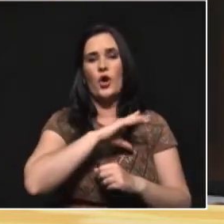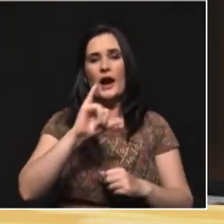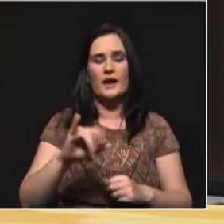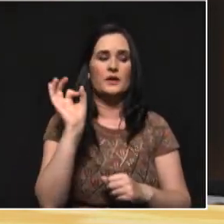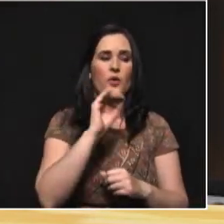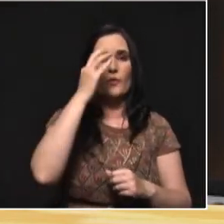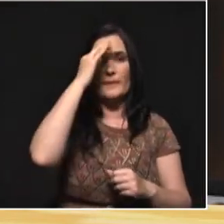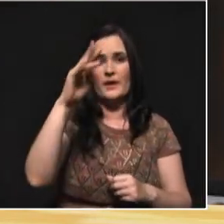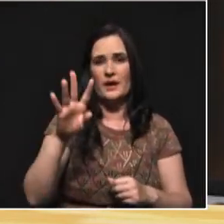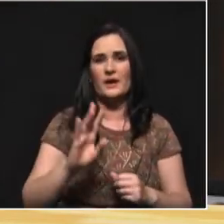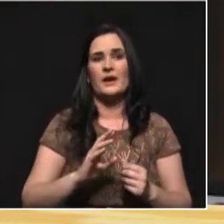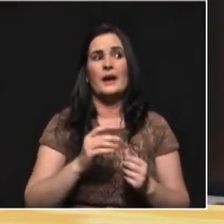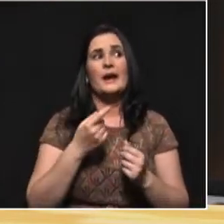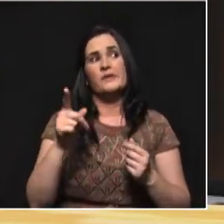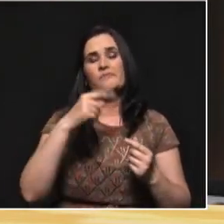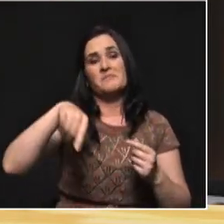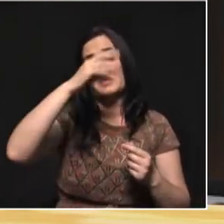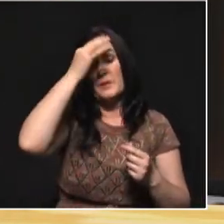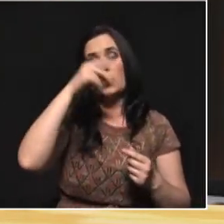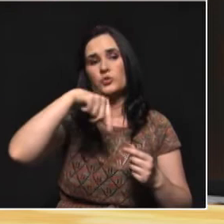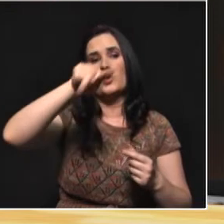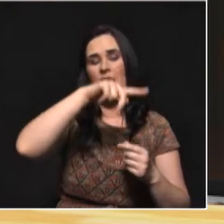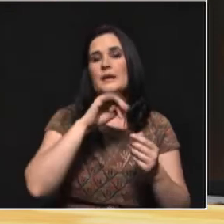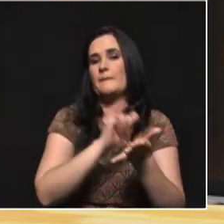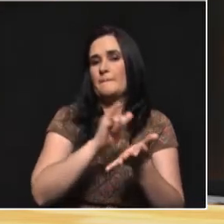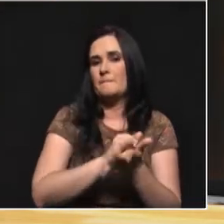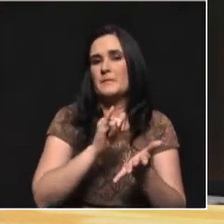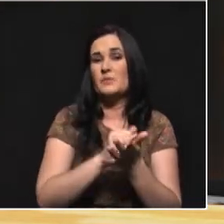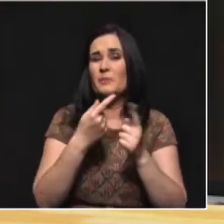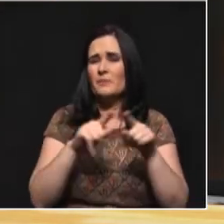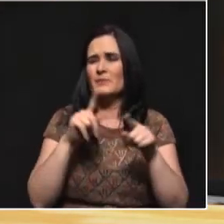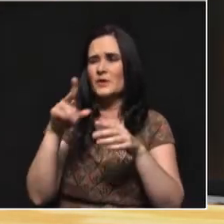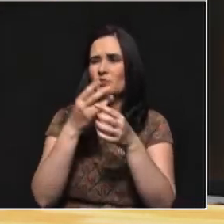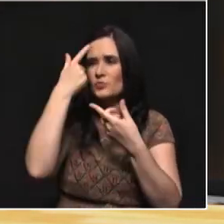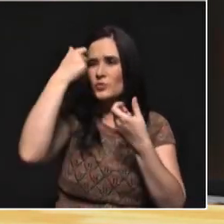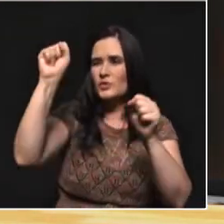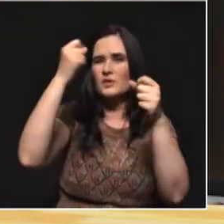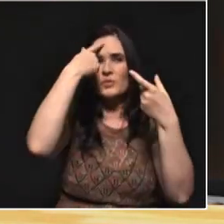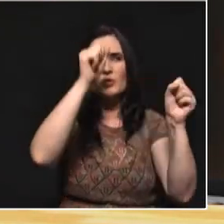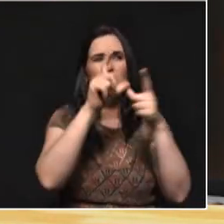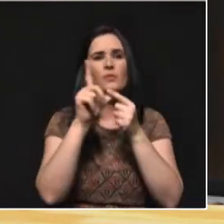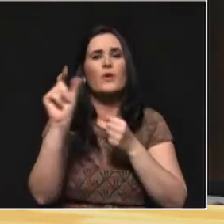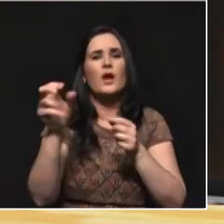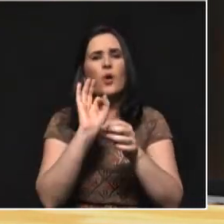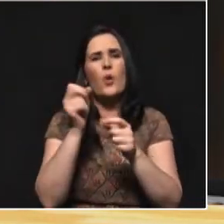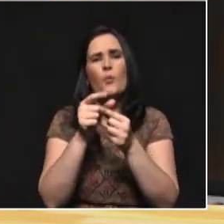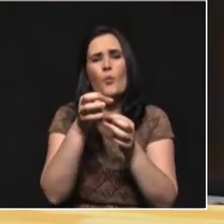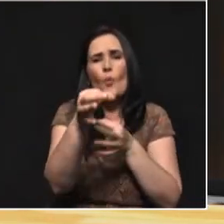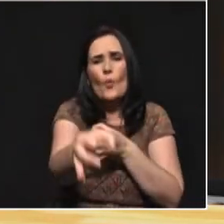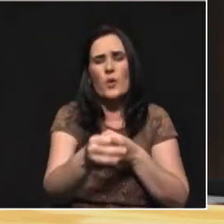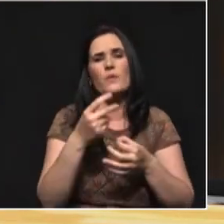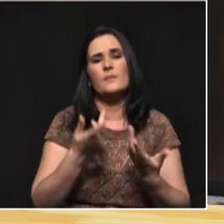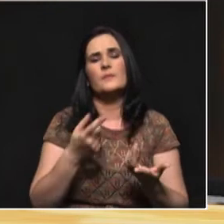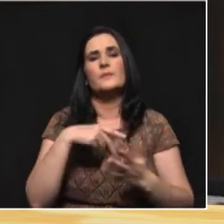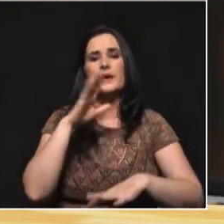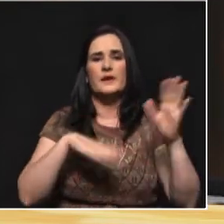tengamos esa frustración. Porque la política está allí, pero en los municipios más alejados la política no es tan presente. Y elegir,